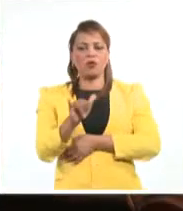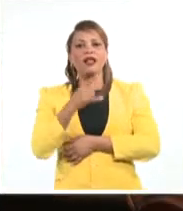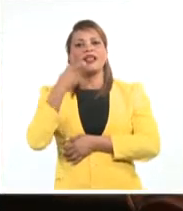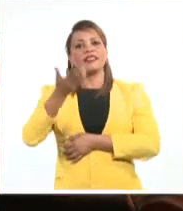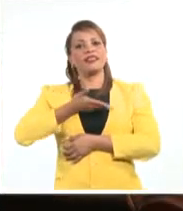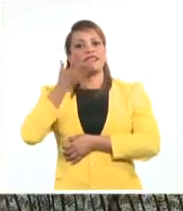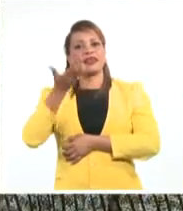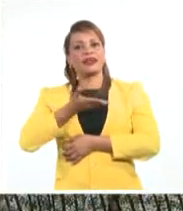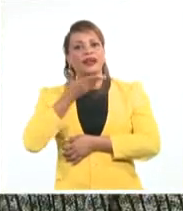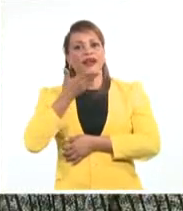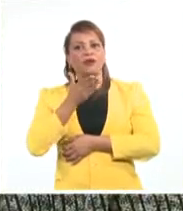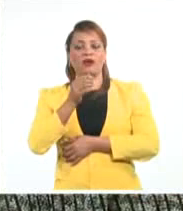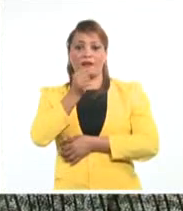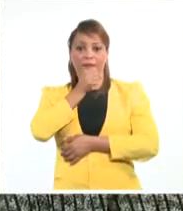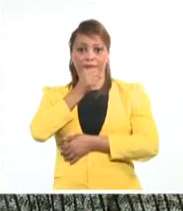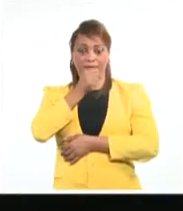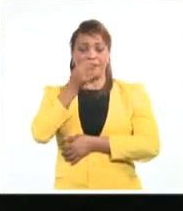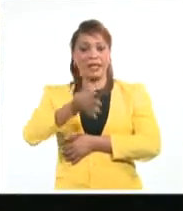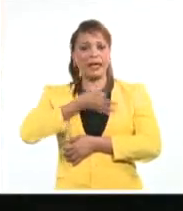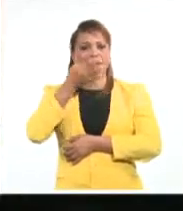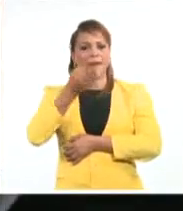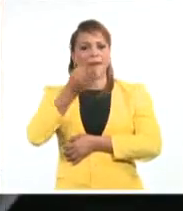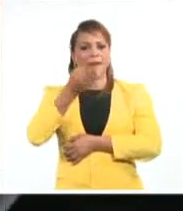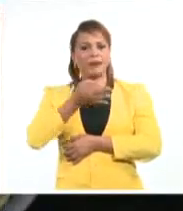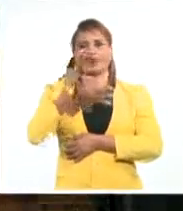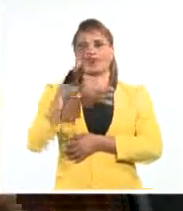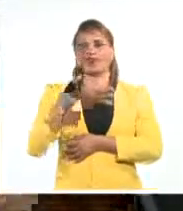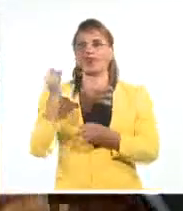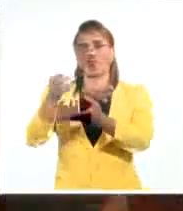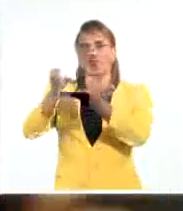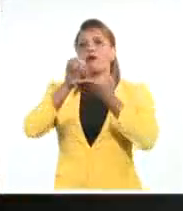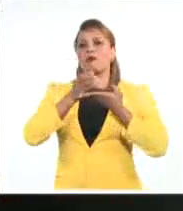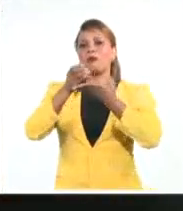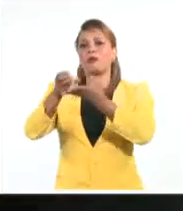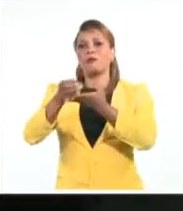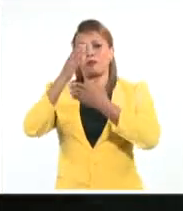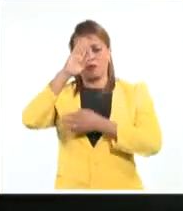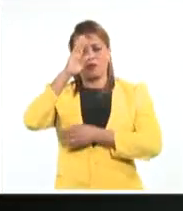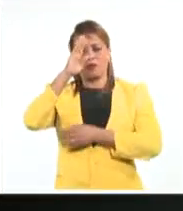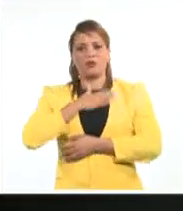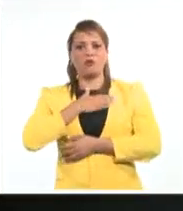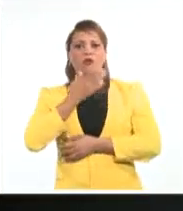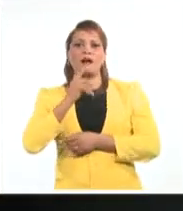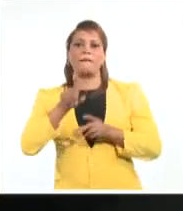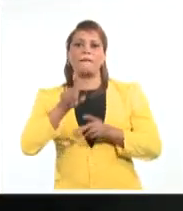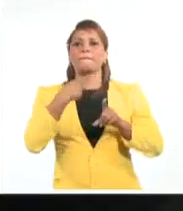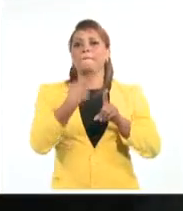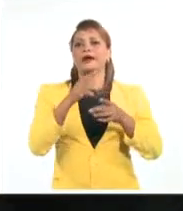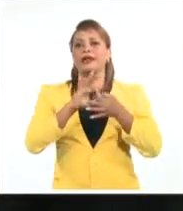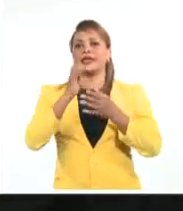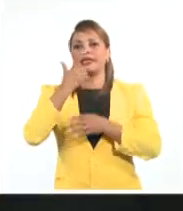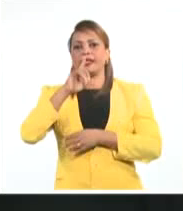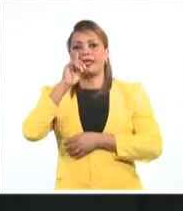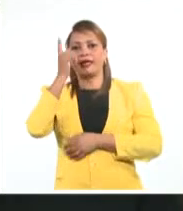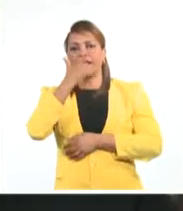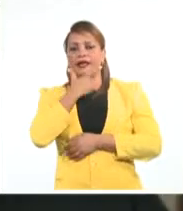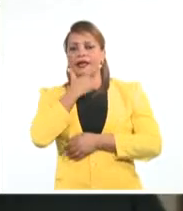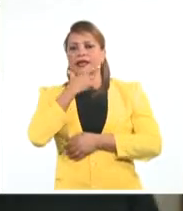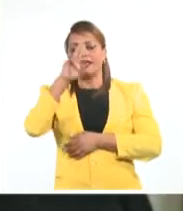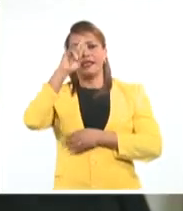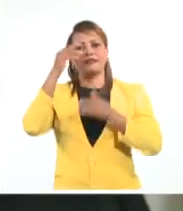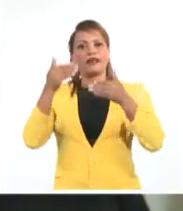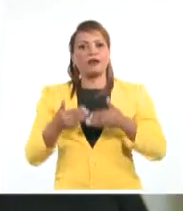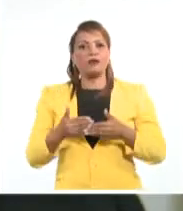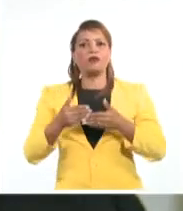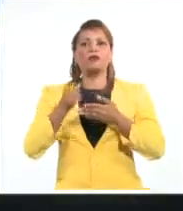declaraciones exclusivas a nuestro noticiero, reconoció la cooperación fructífera de Cuba con su país en los sectores de salud y educación, así como el